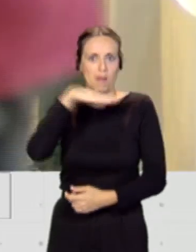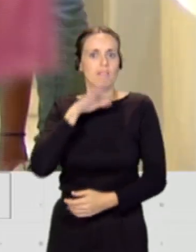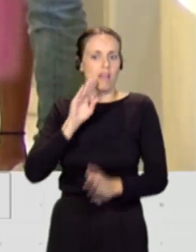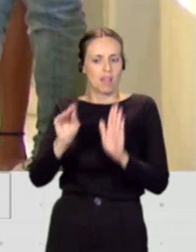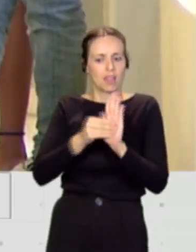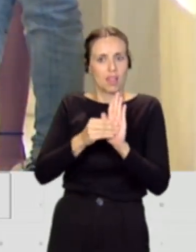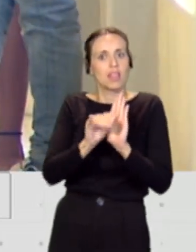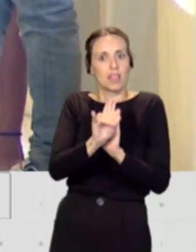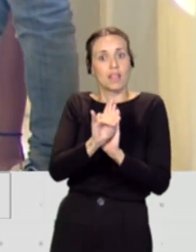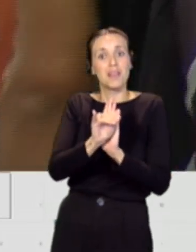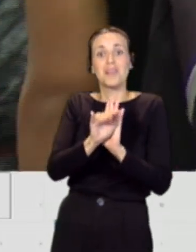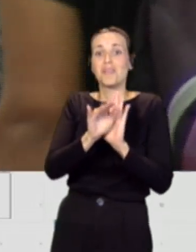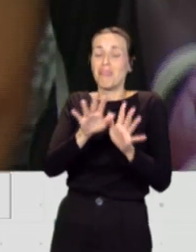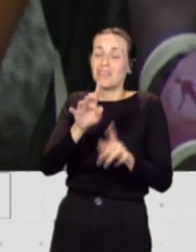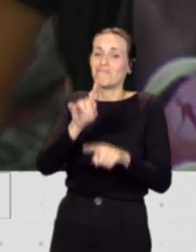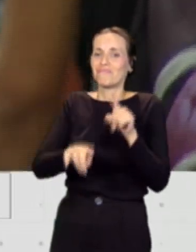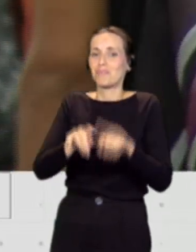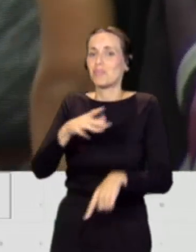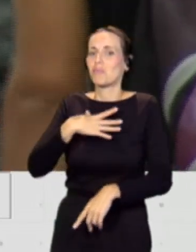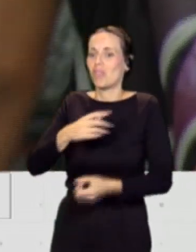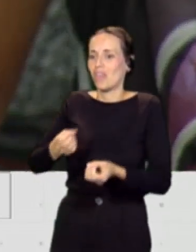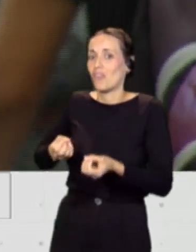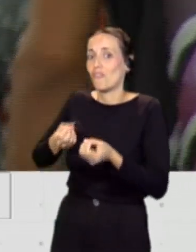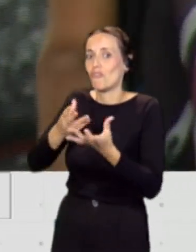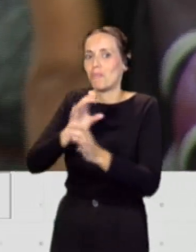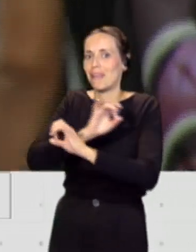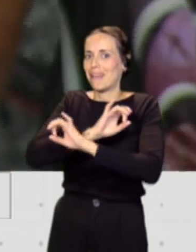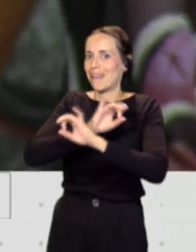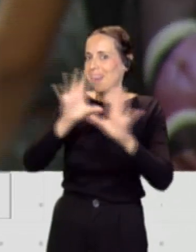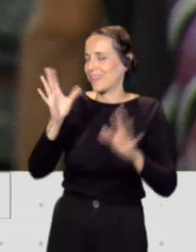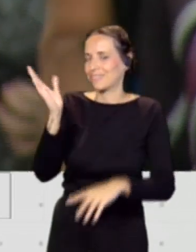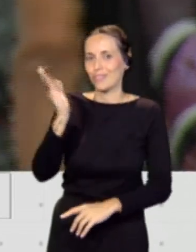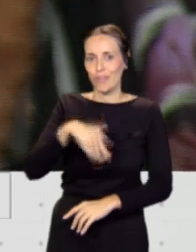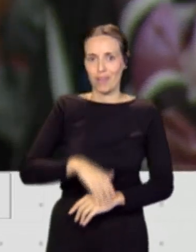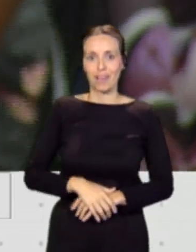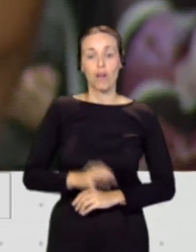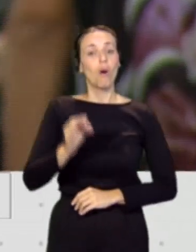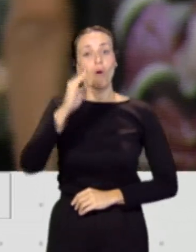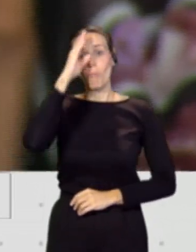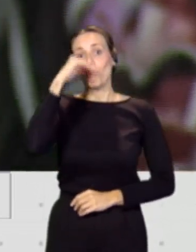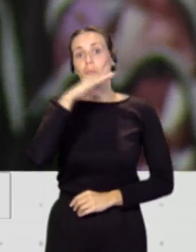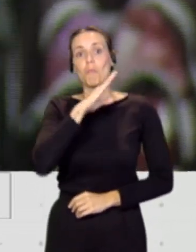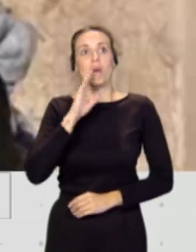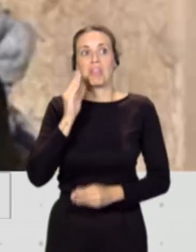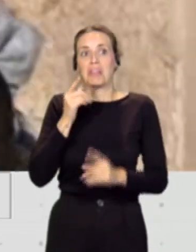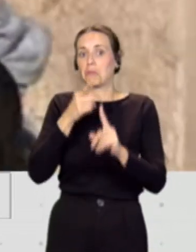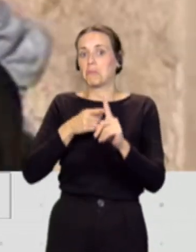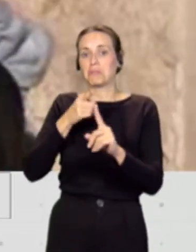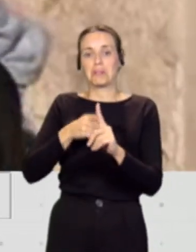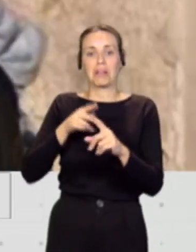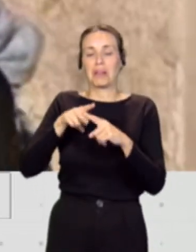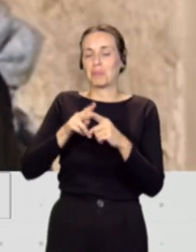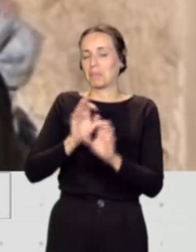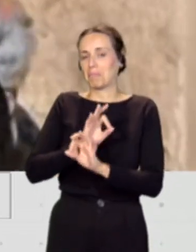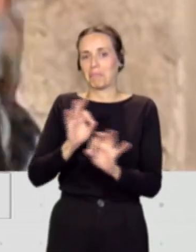normalmente o no se informa de manera muy clara, muy transparente, ni tampoco los padres normalmente hacen uso de estas